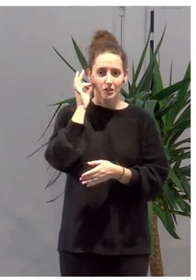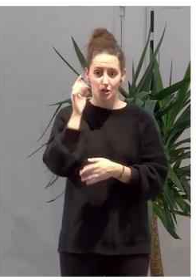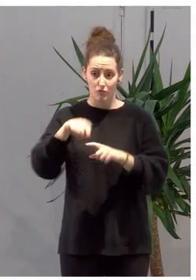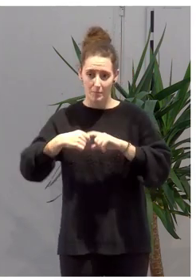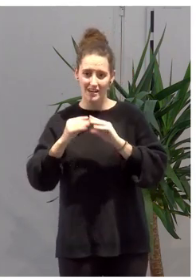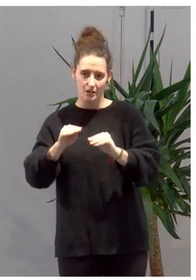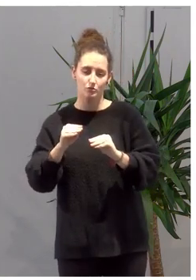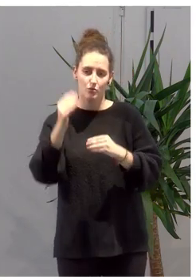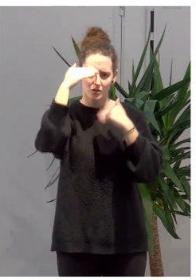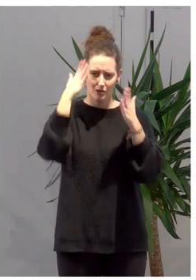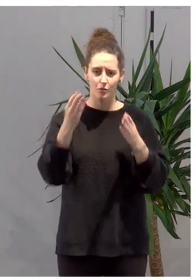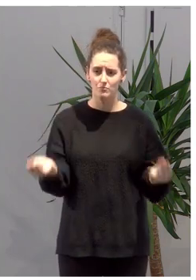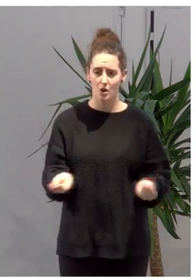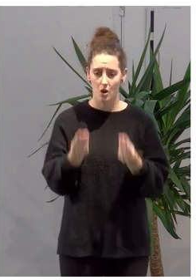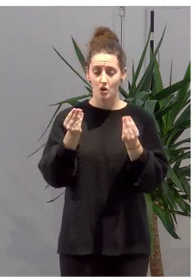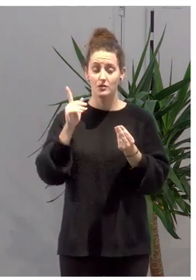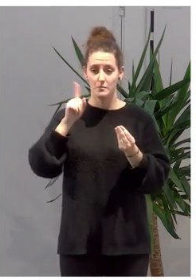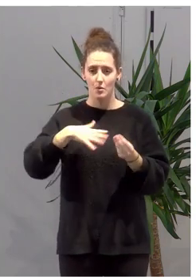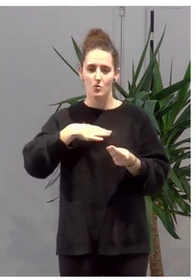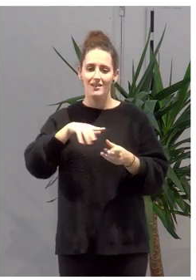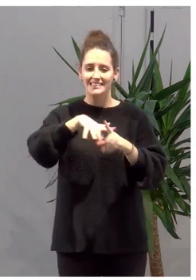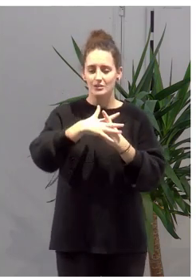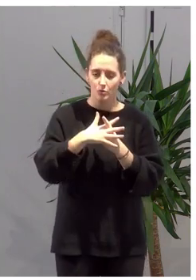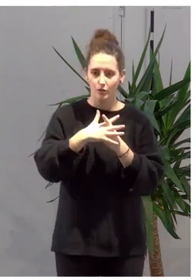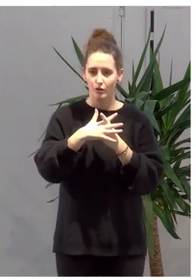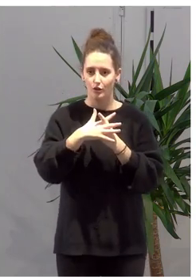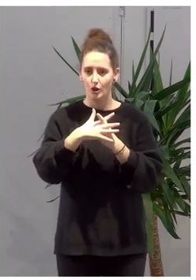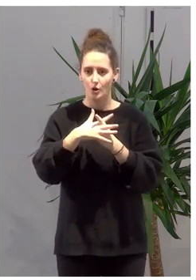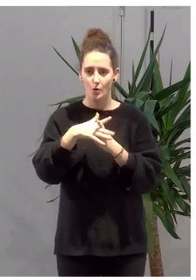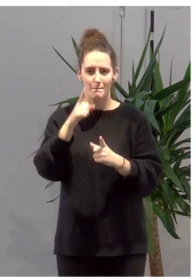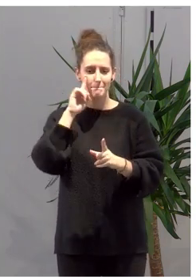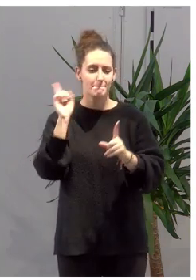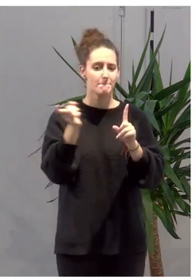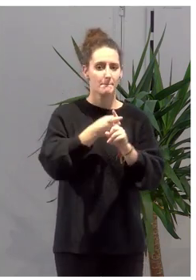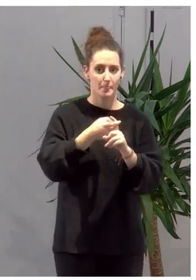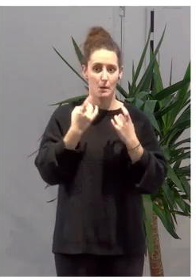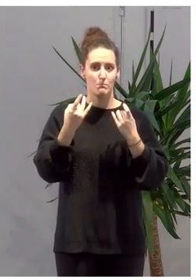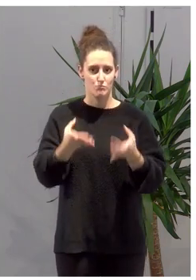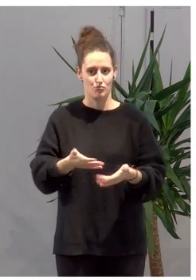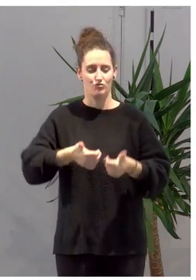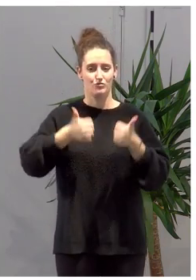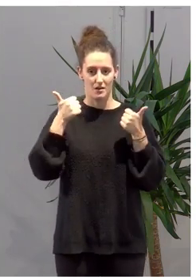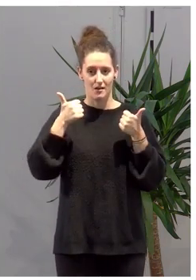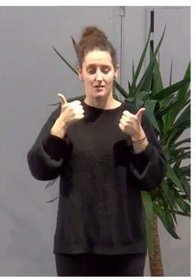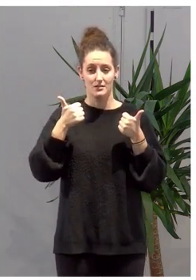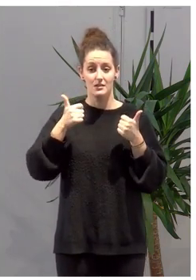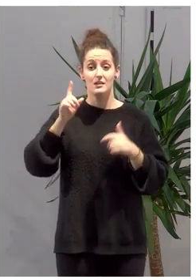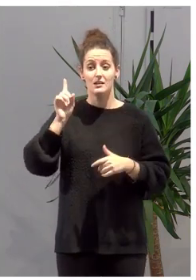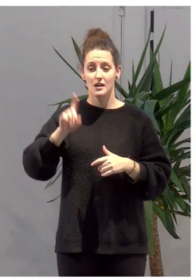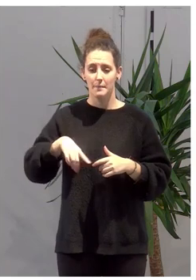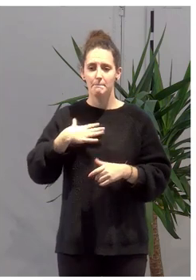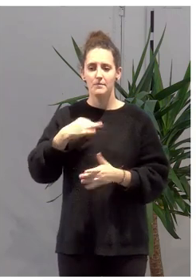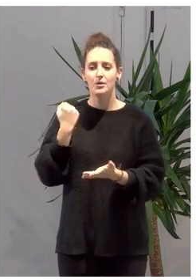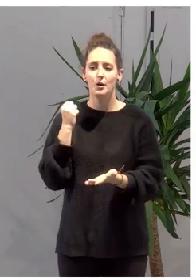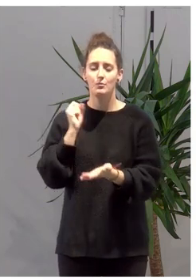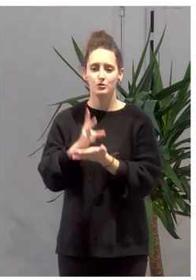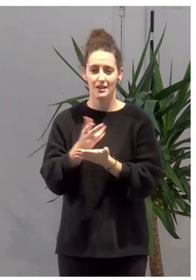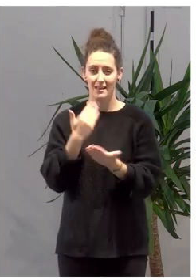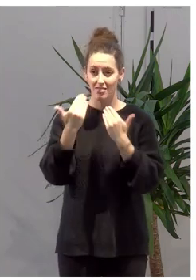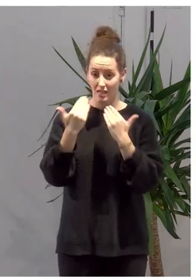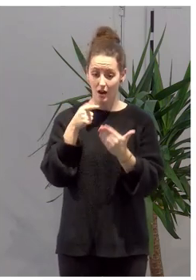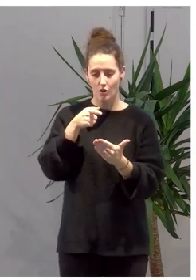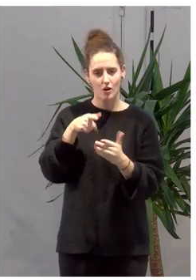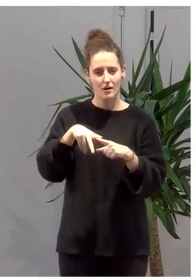familias, vamos a poder detectar situaciones de una manera más temprana y vamos a poder apostar como el diálogo como